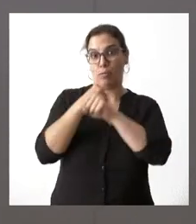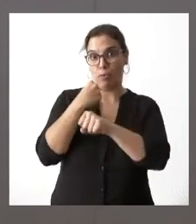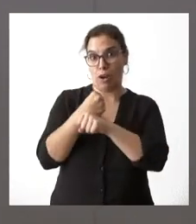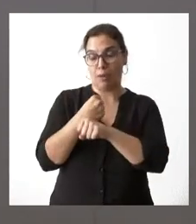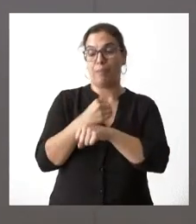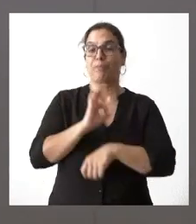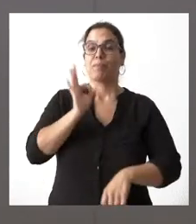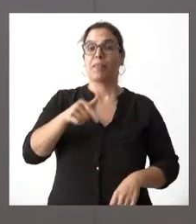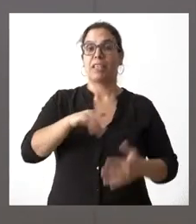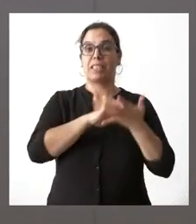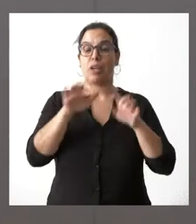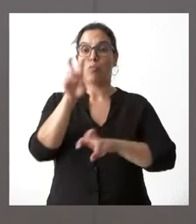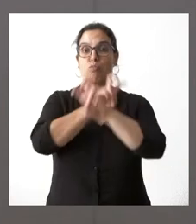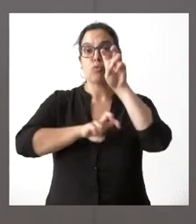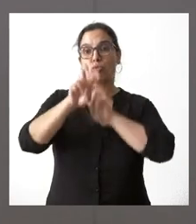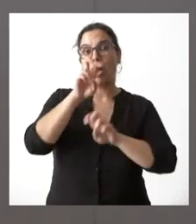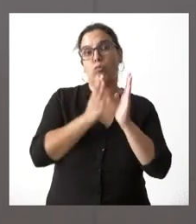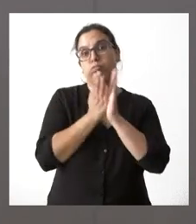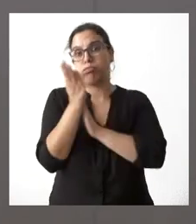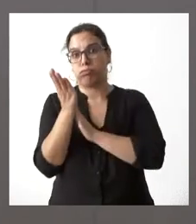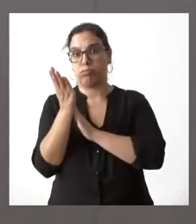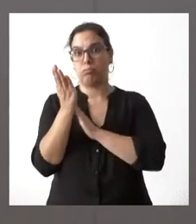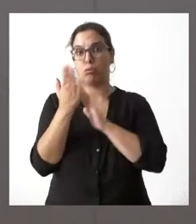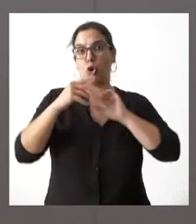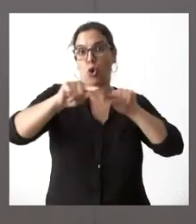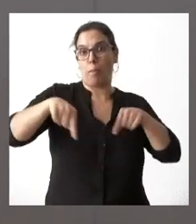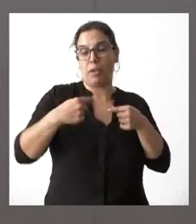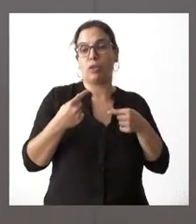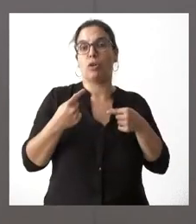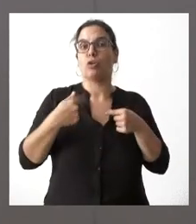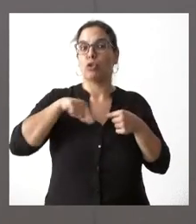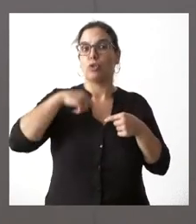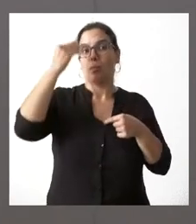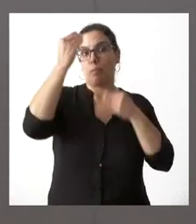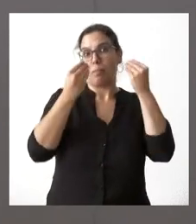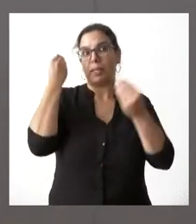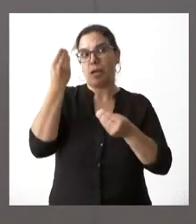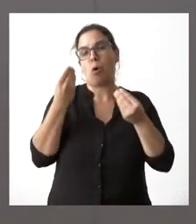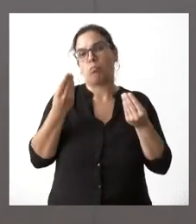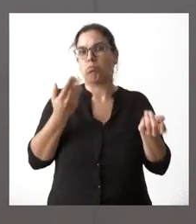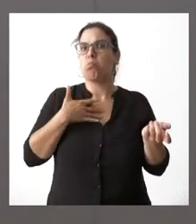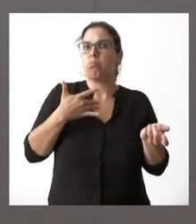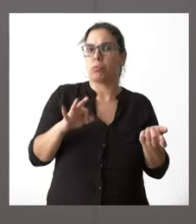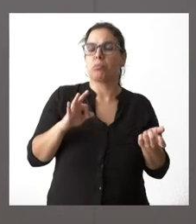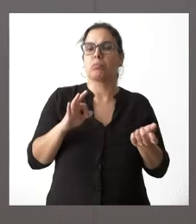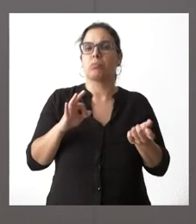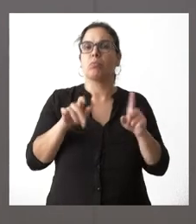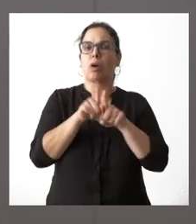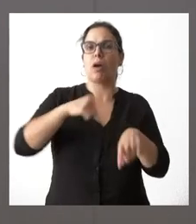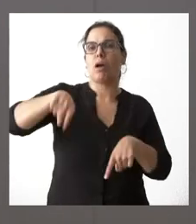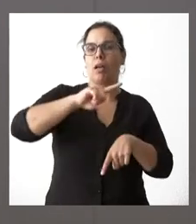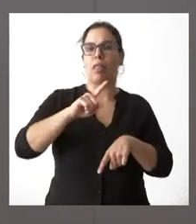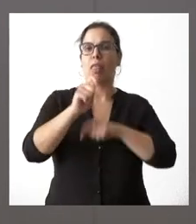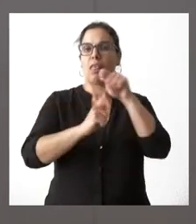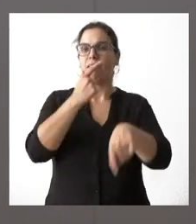que en Castilla y León hemos buscado esta alternativa nosotros creemos que es bastante posibilista porque va a poder permitir desarrollar esos planes de empleo fue